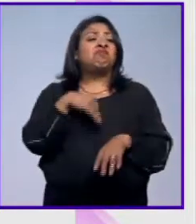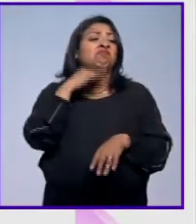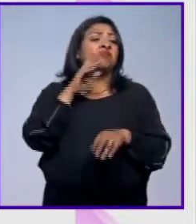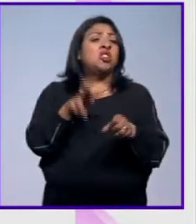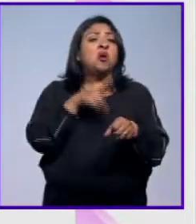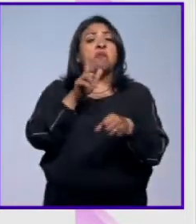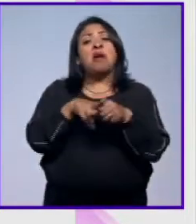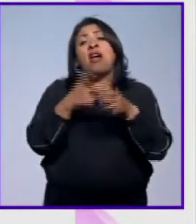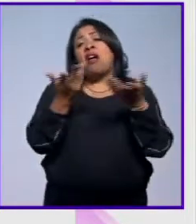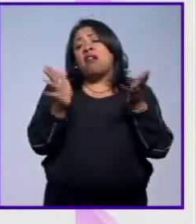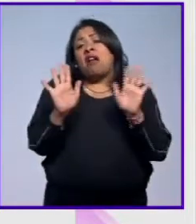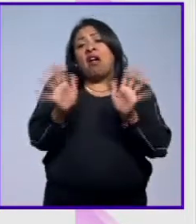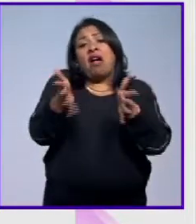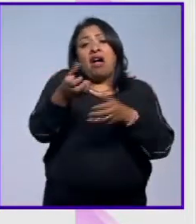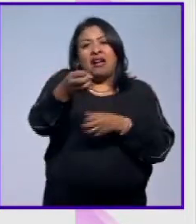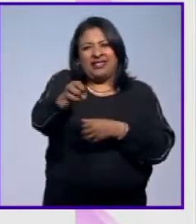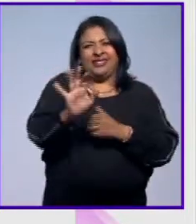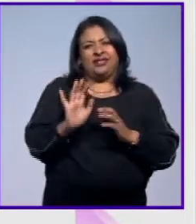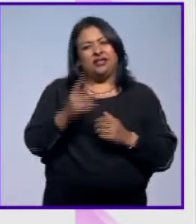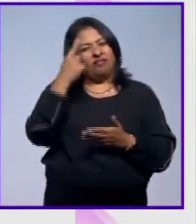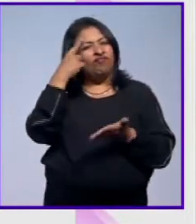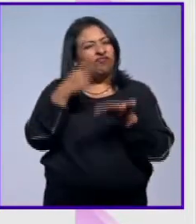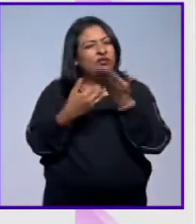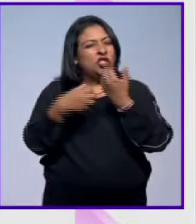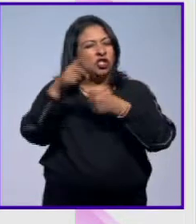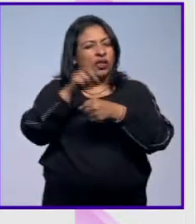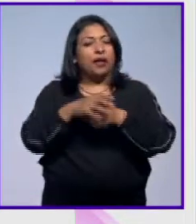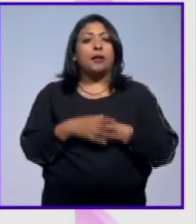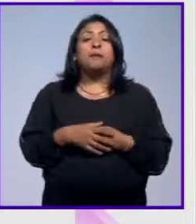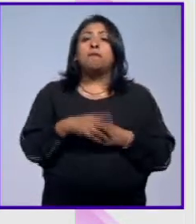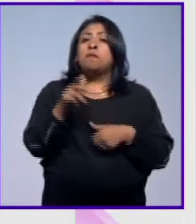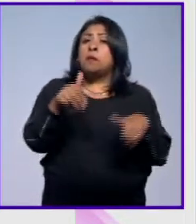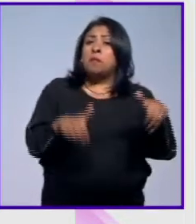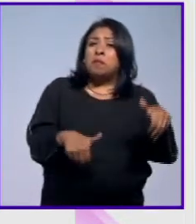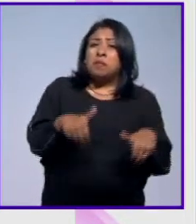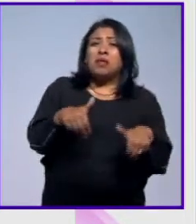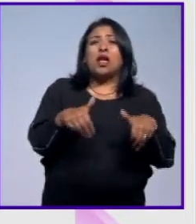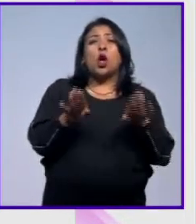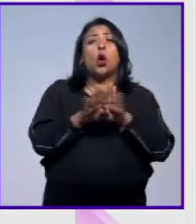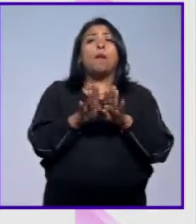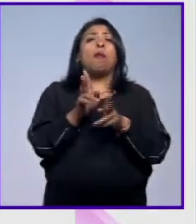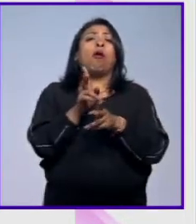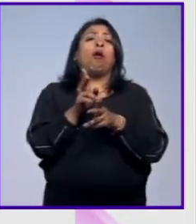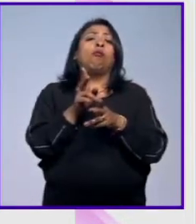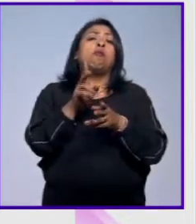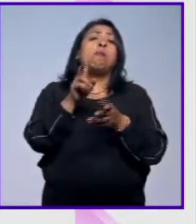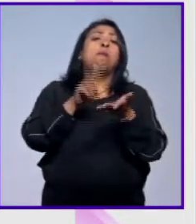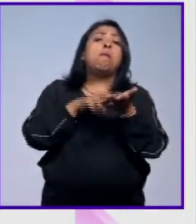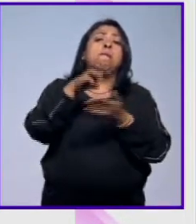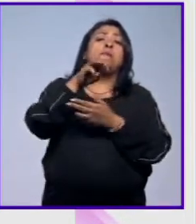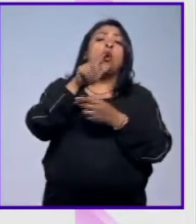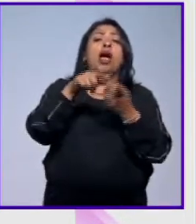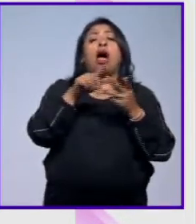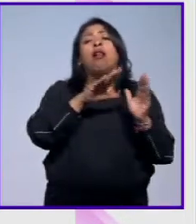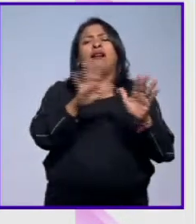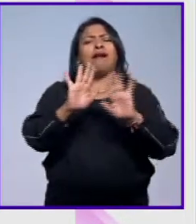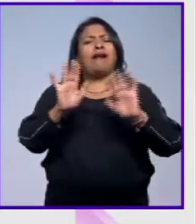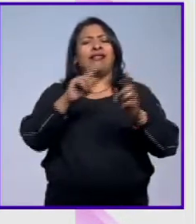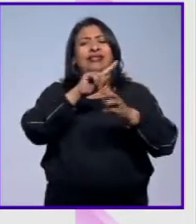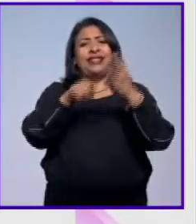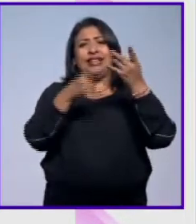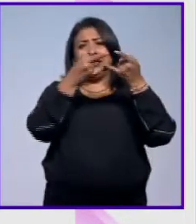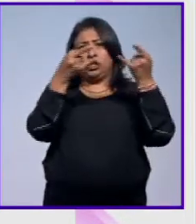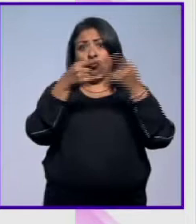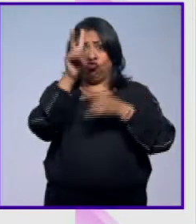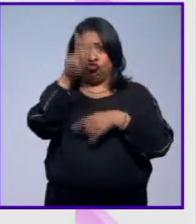en muchos términos. no es una obra moralista o aleccionadora son tres historias basadas en